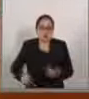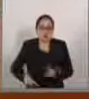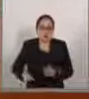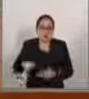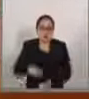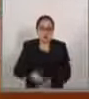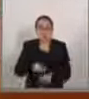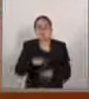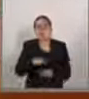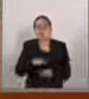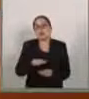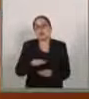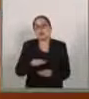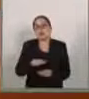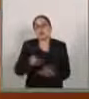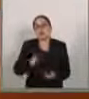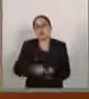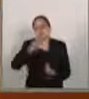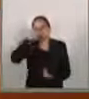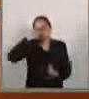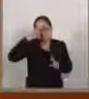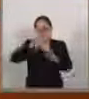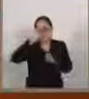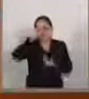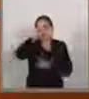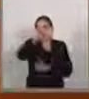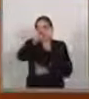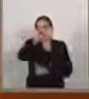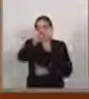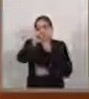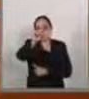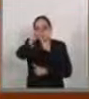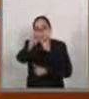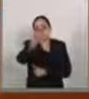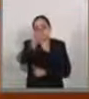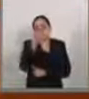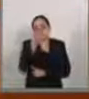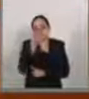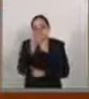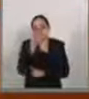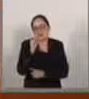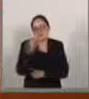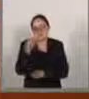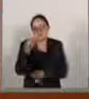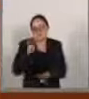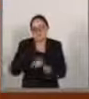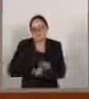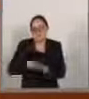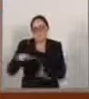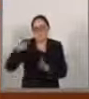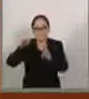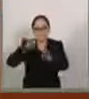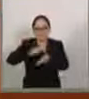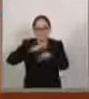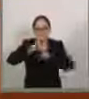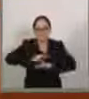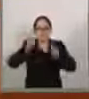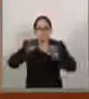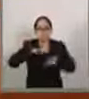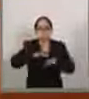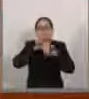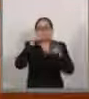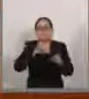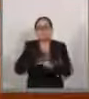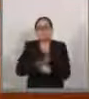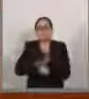respecto a los objetivos de desarrollo sostenible y particularmente el que tiene que ver con